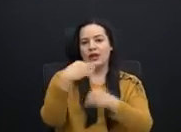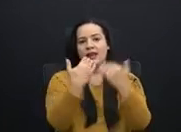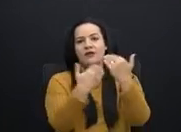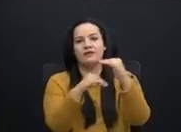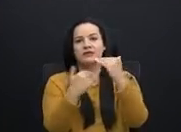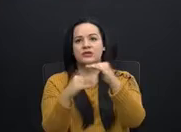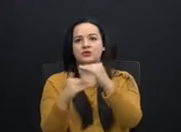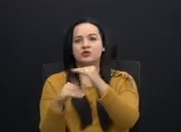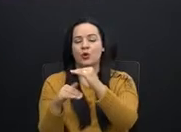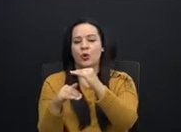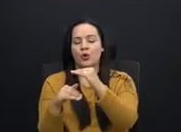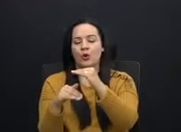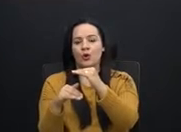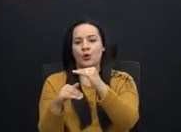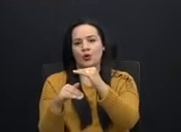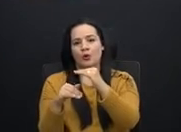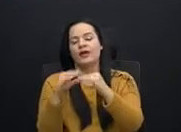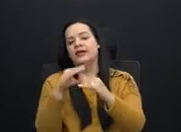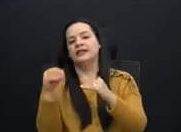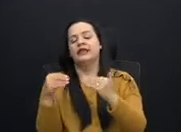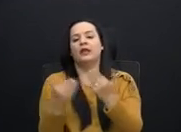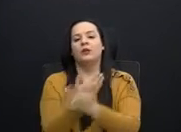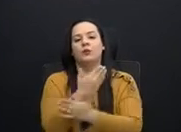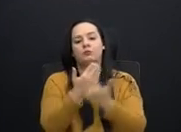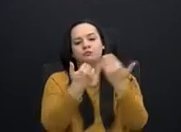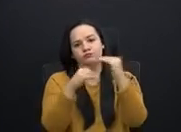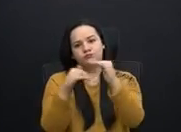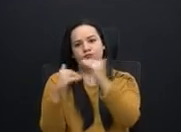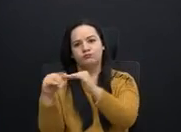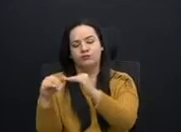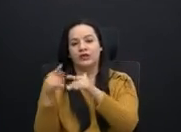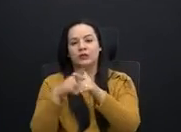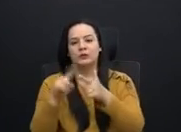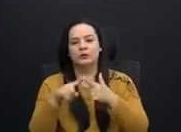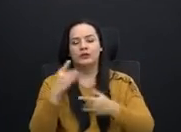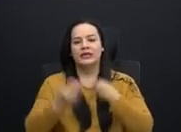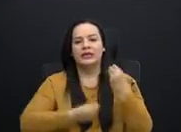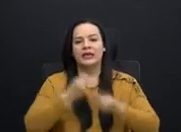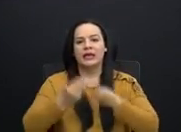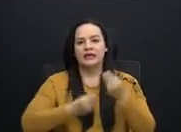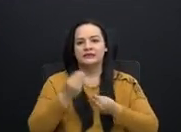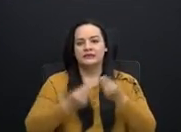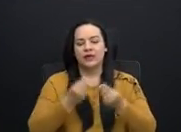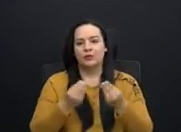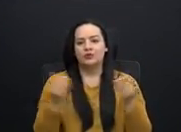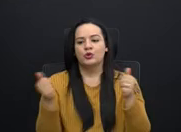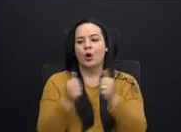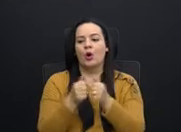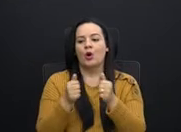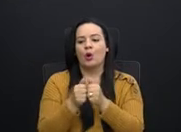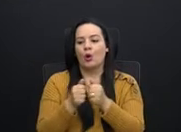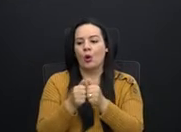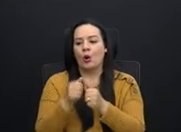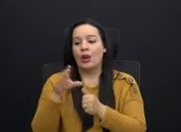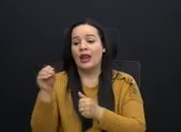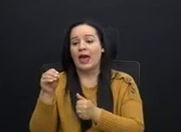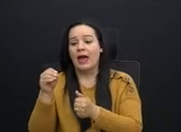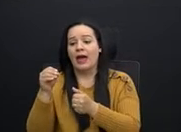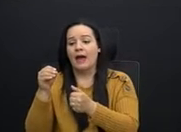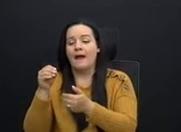del martillazo, del nuevo martillazo. Entonces, lo que hacemos con la mano lo borramos con el codo.